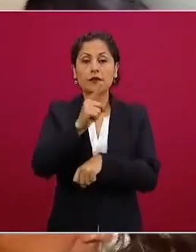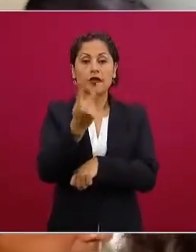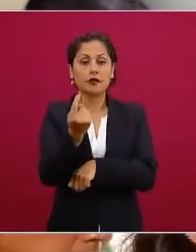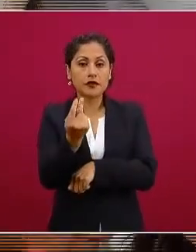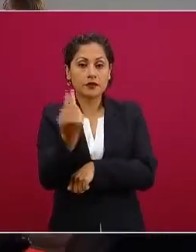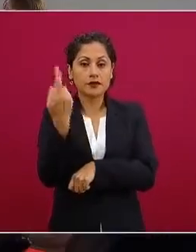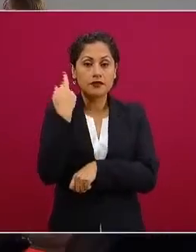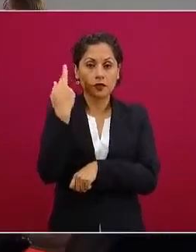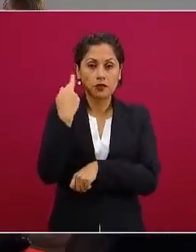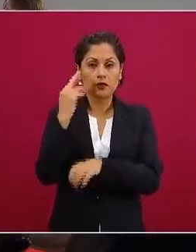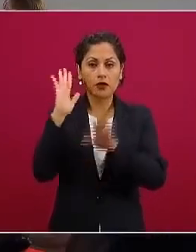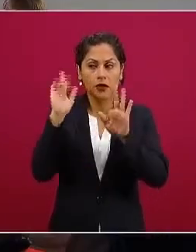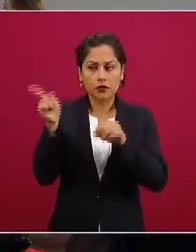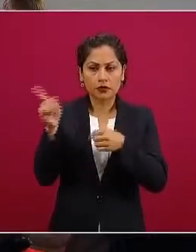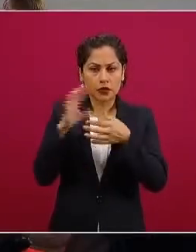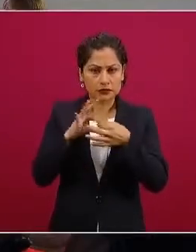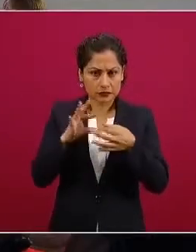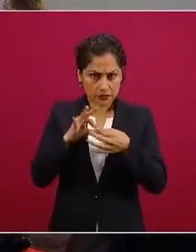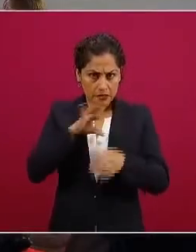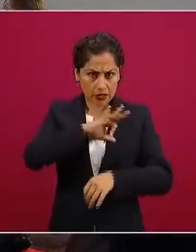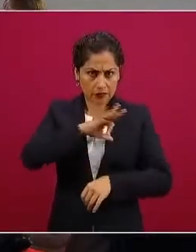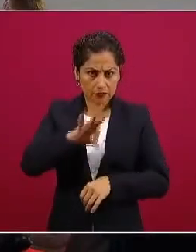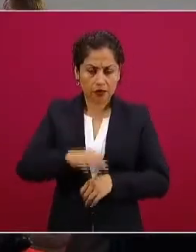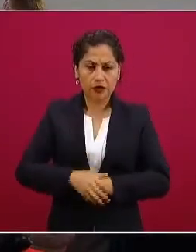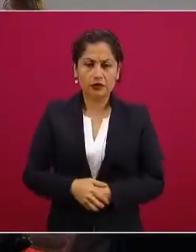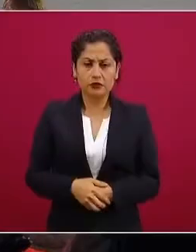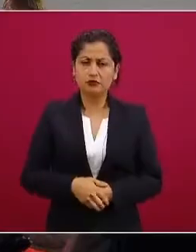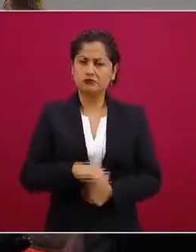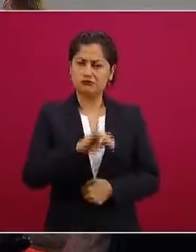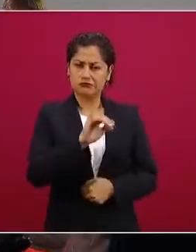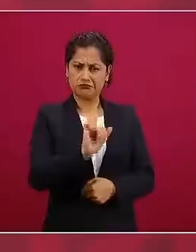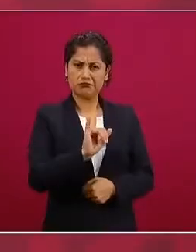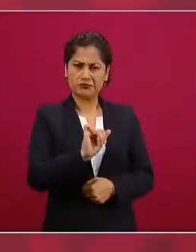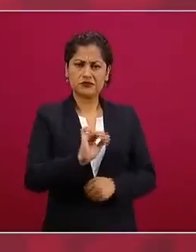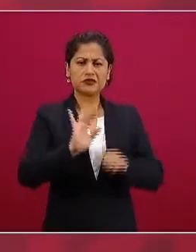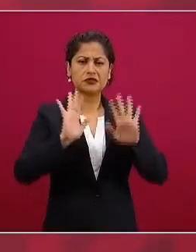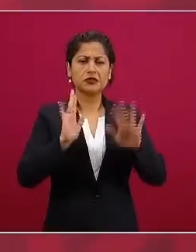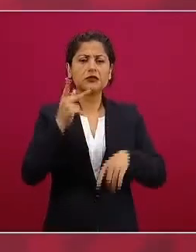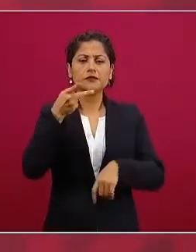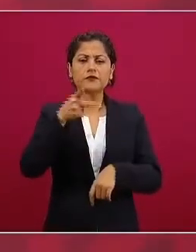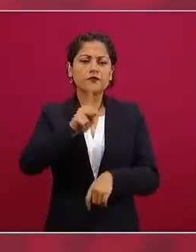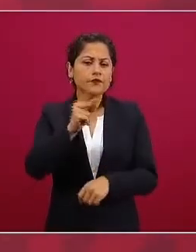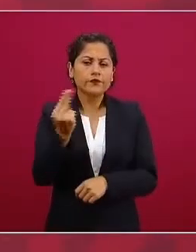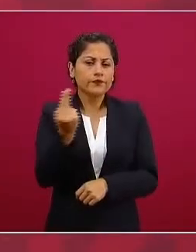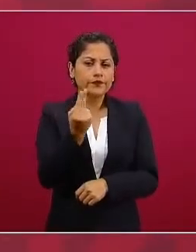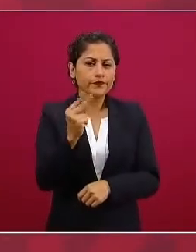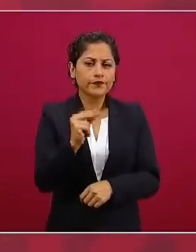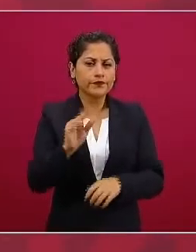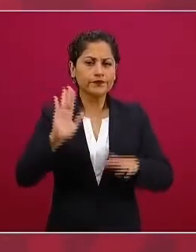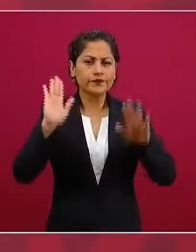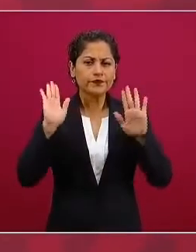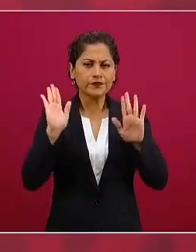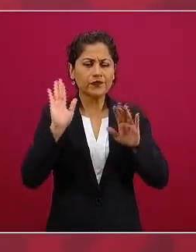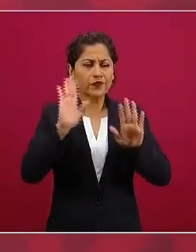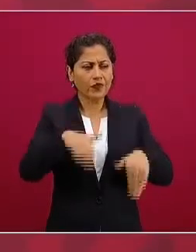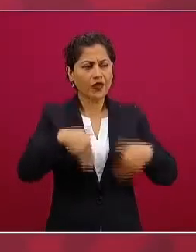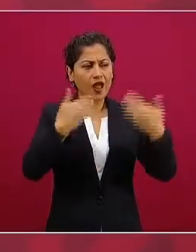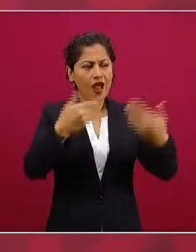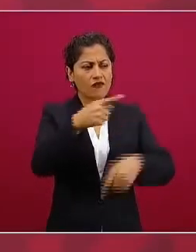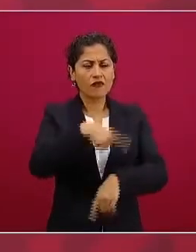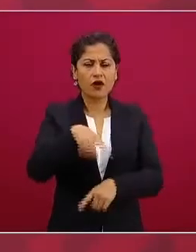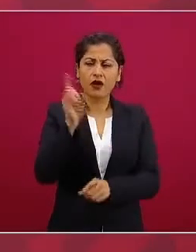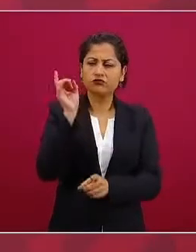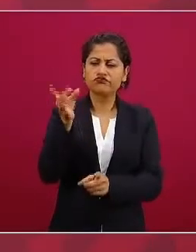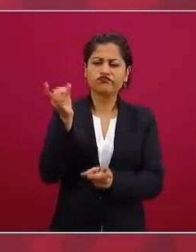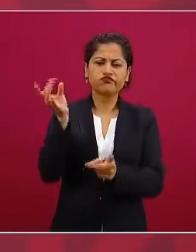pregunta le agradezco pero se cae eso por su propio peso eso no está está teniendo éxito incluso